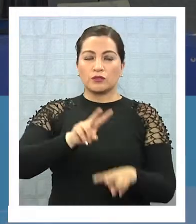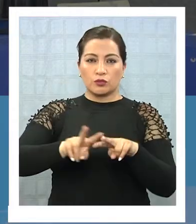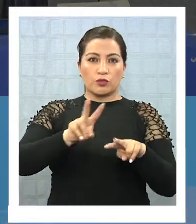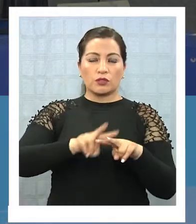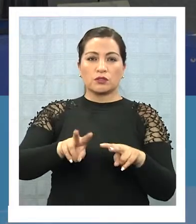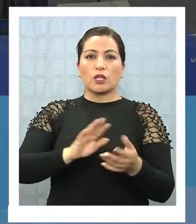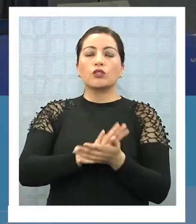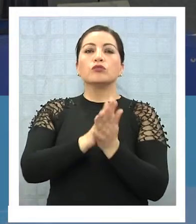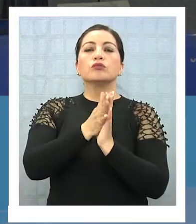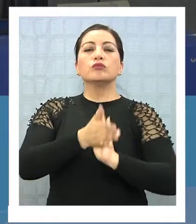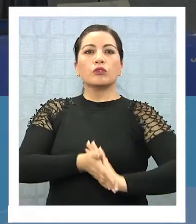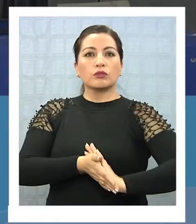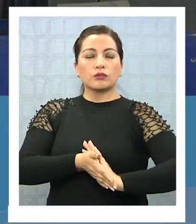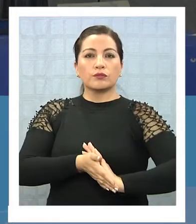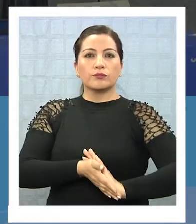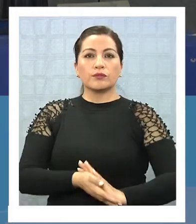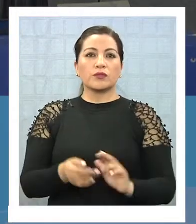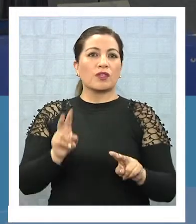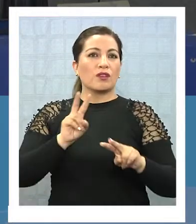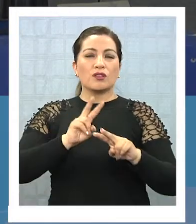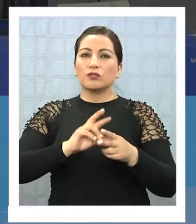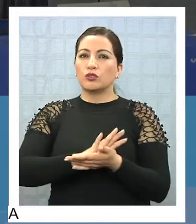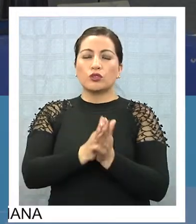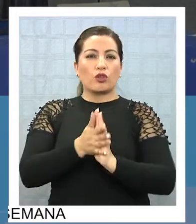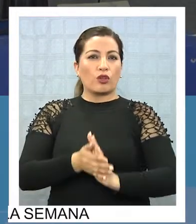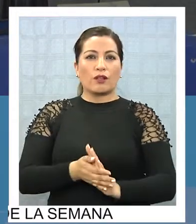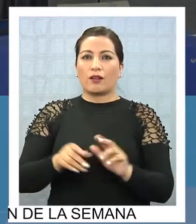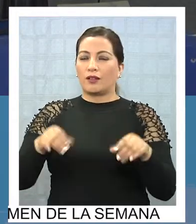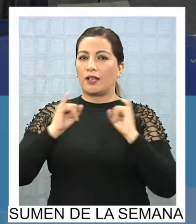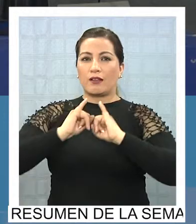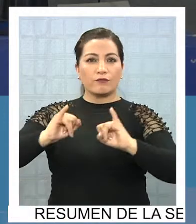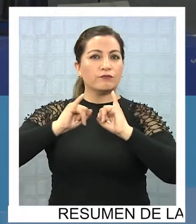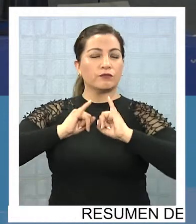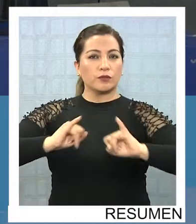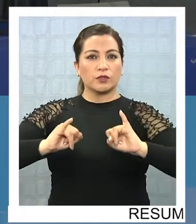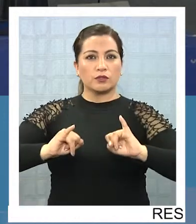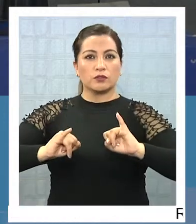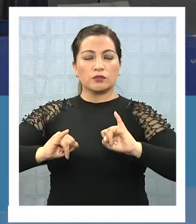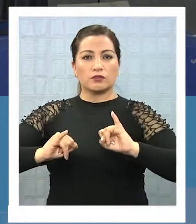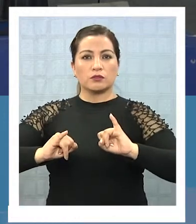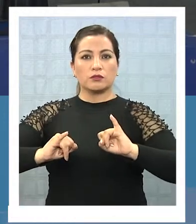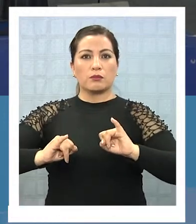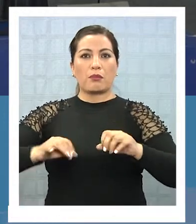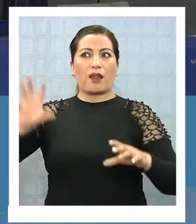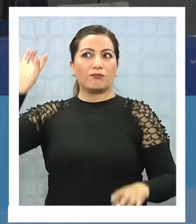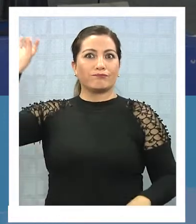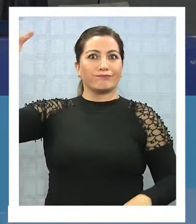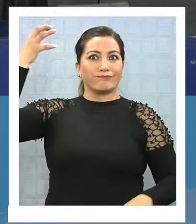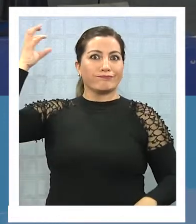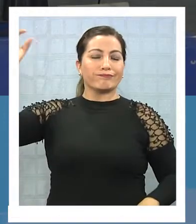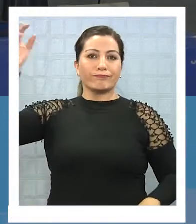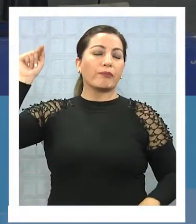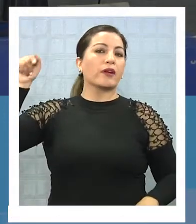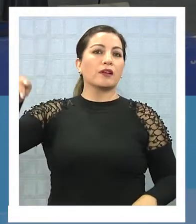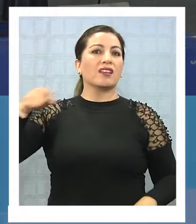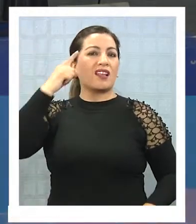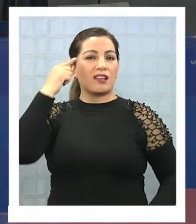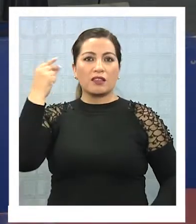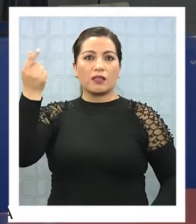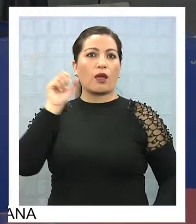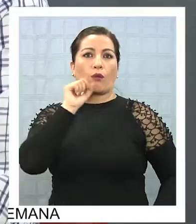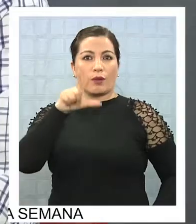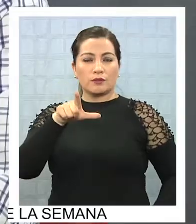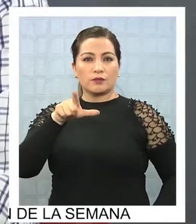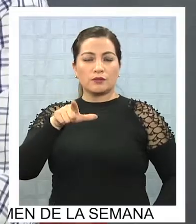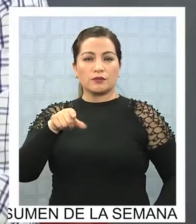todos los medios y se realizan todas las instancias para activar el sistema. Entonces, la idea acá es